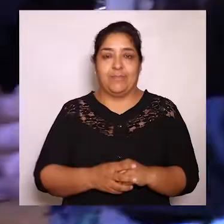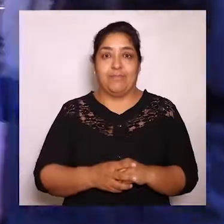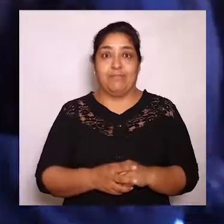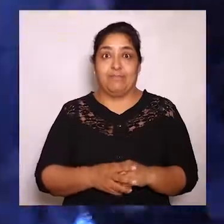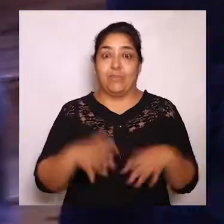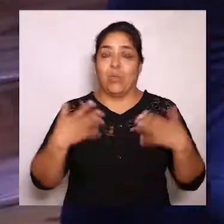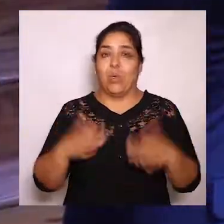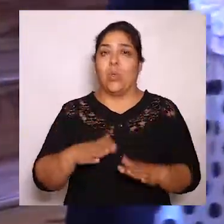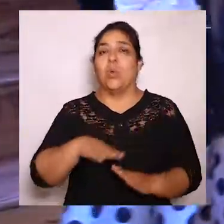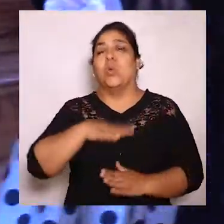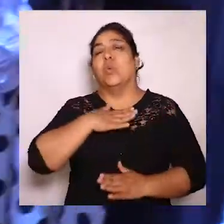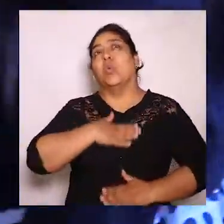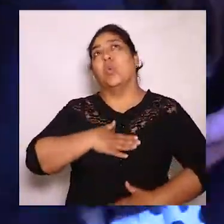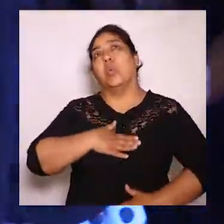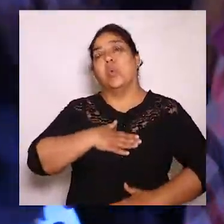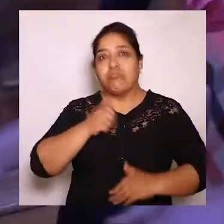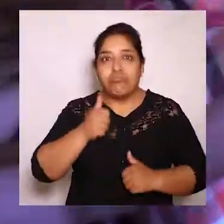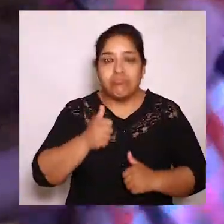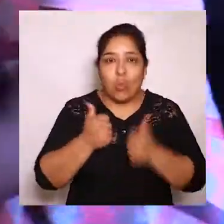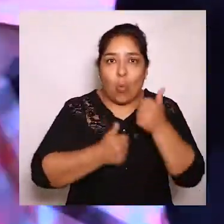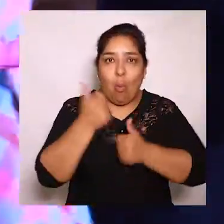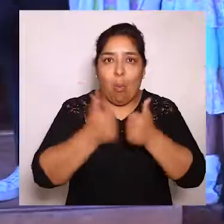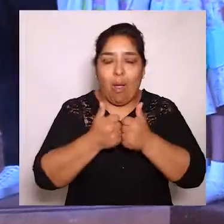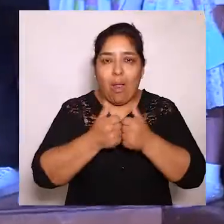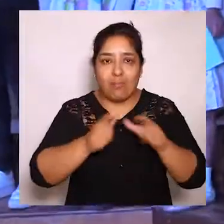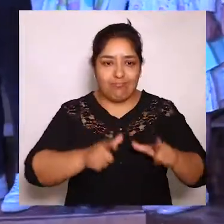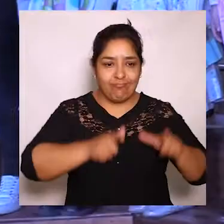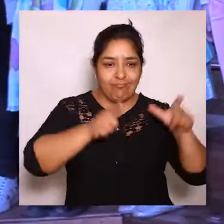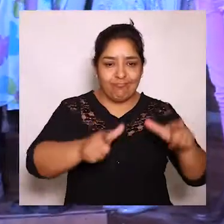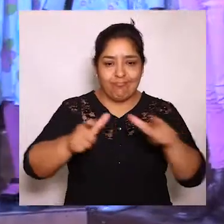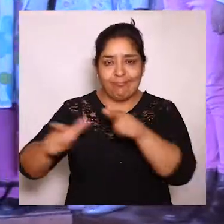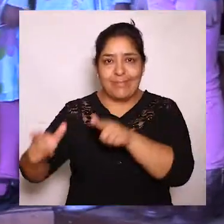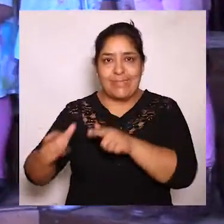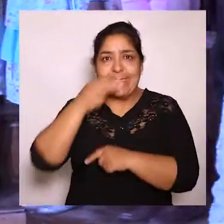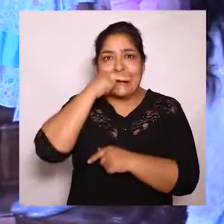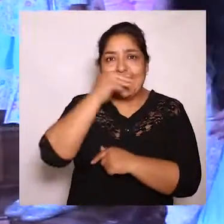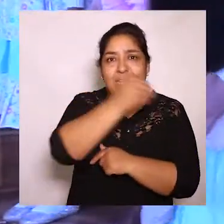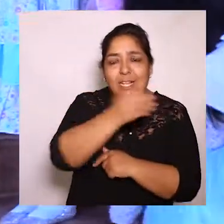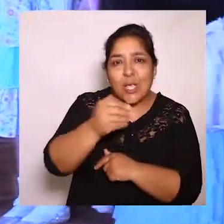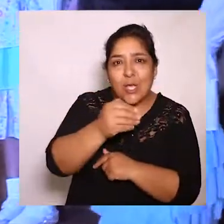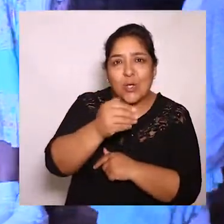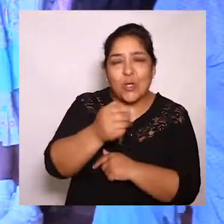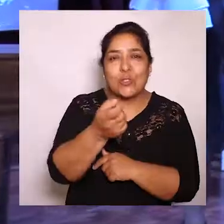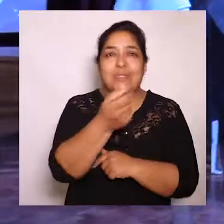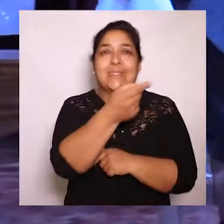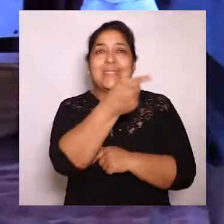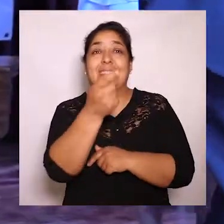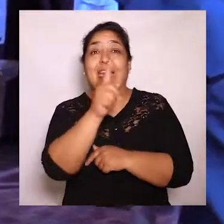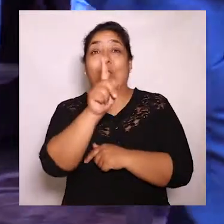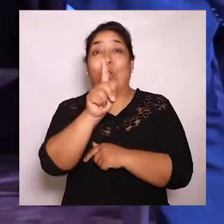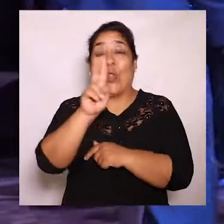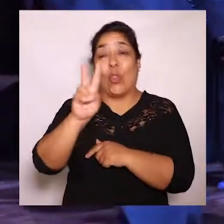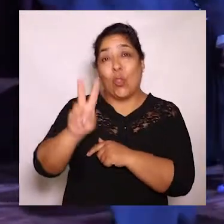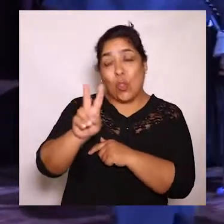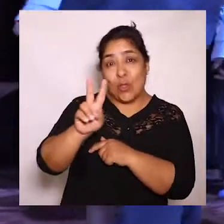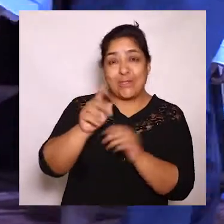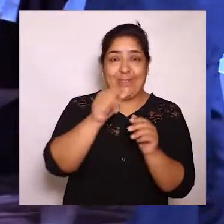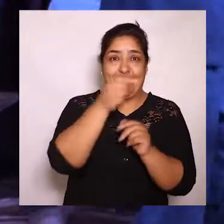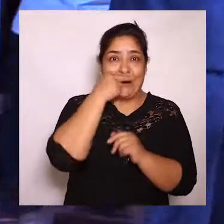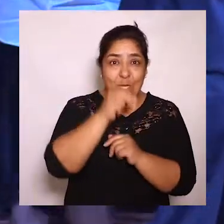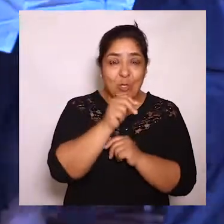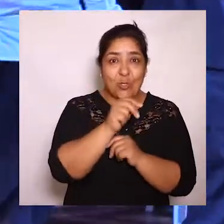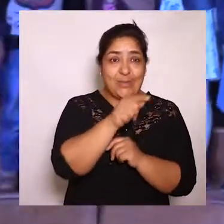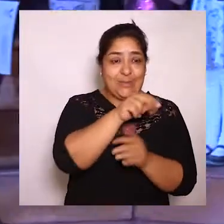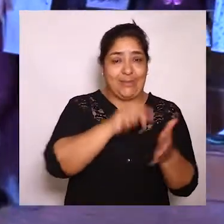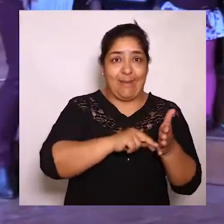profesionales. Una de las grandes satisfacciones dentro del evento fue la certificación de 112 niños y niñas entre los 3 y 12 años de